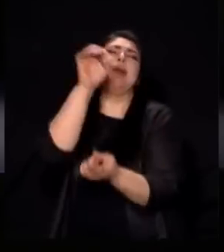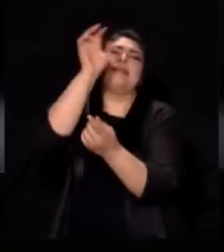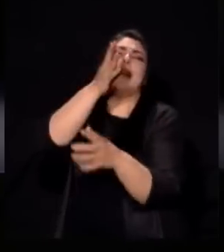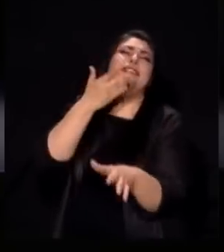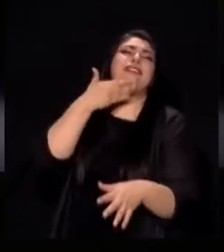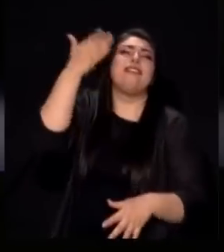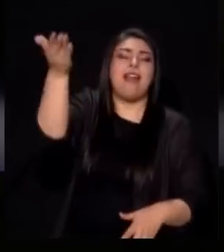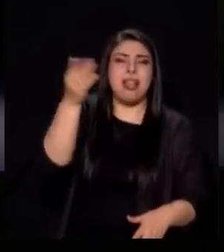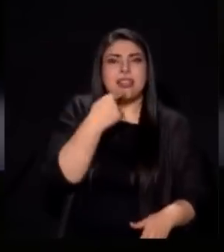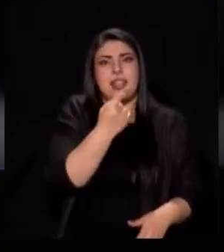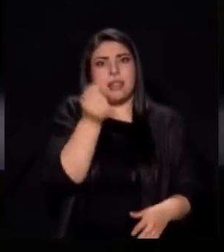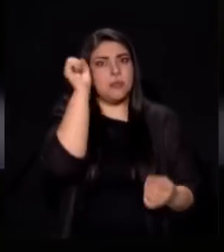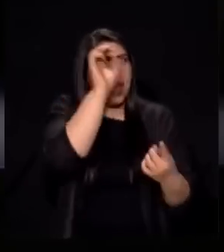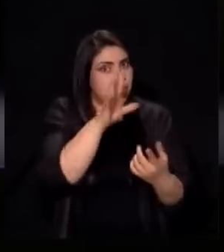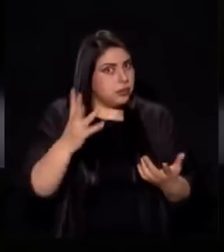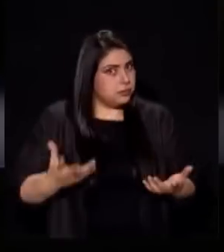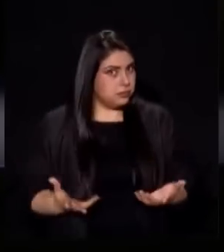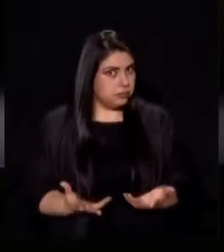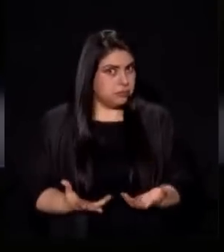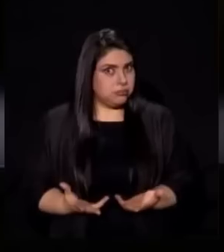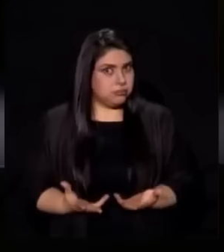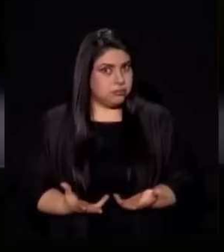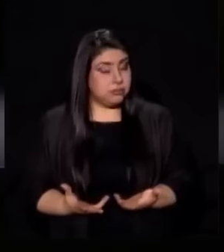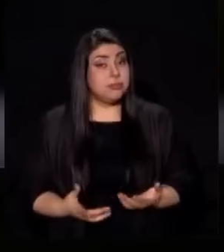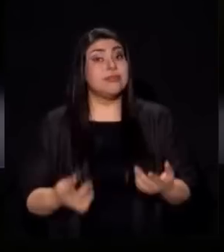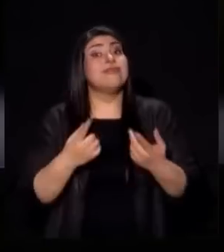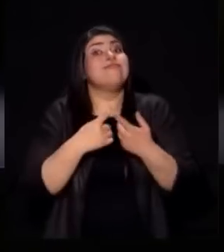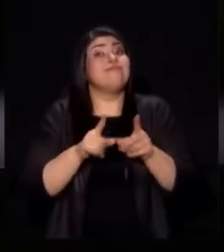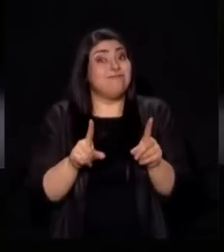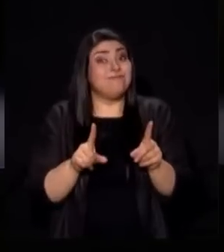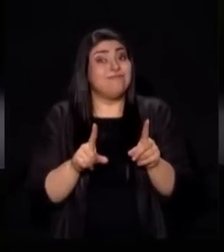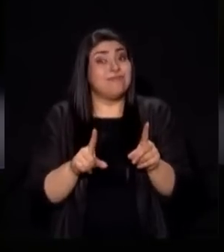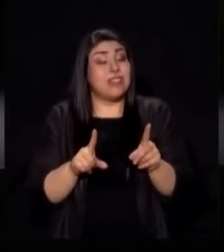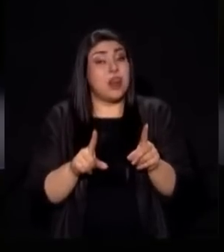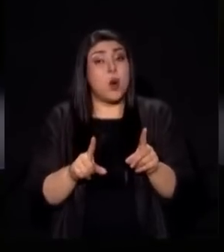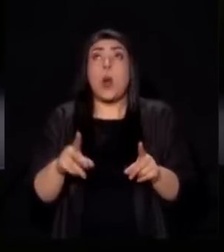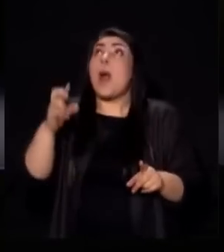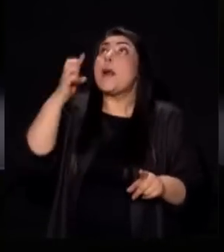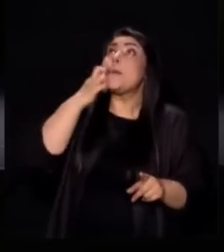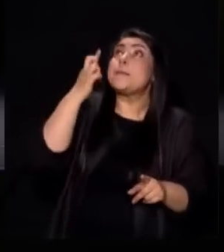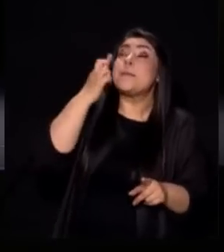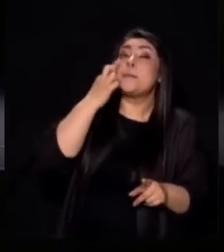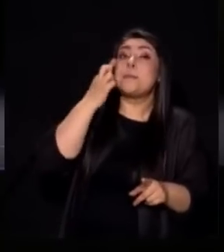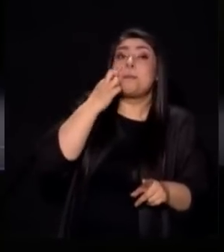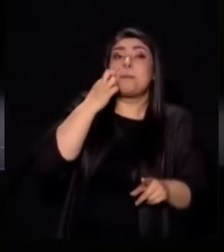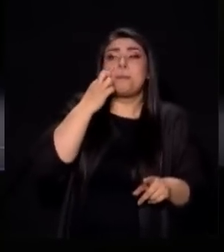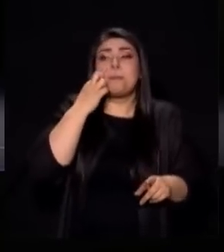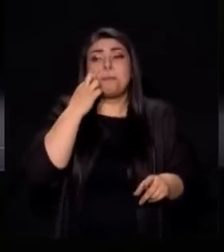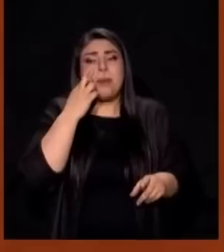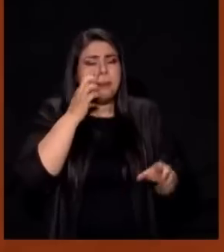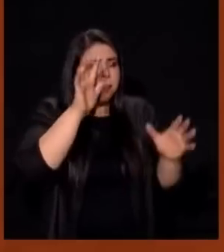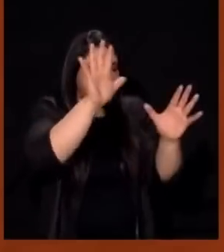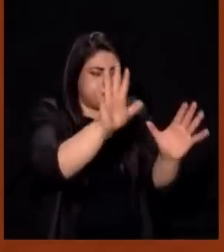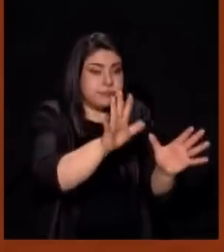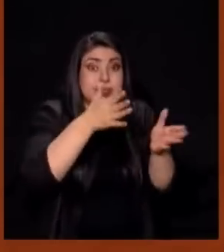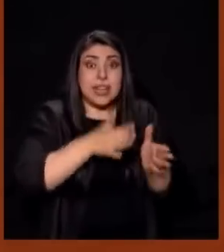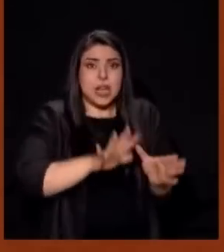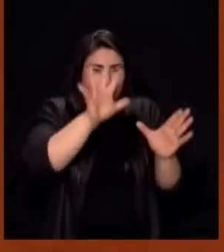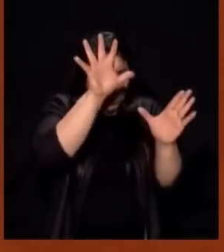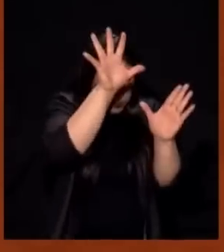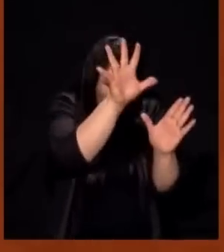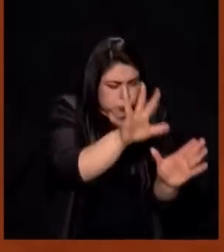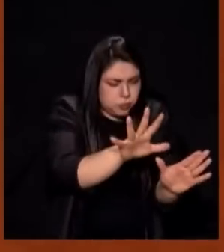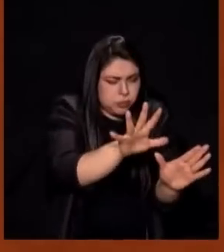asunto De las bendiciones Pero cuando un padre Pone sus manos Sobre sus hijos Y les dices Hijo Yo te